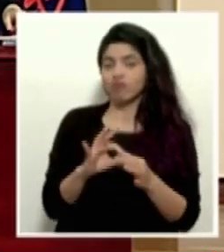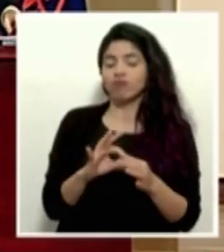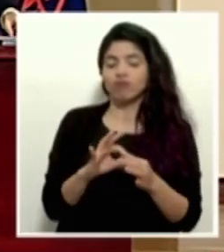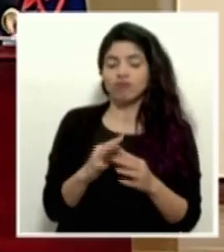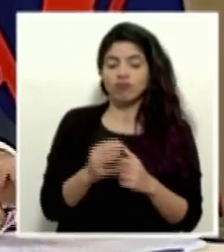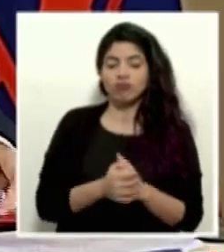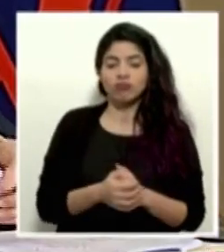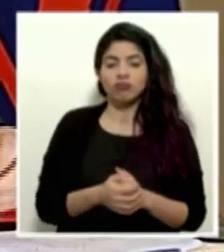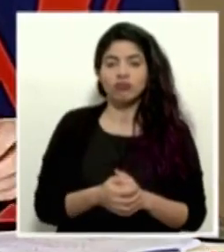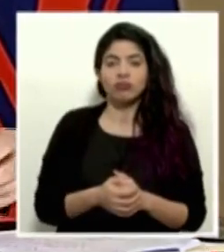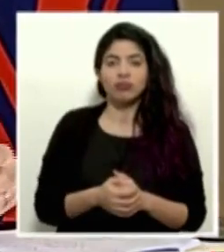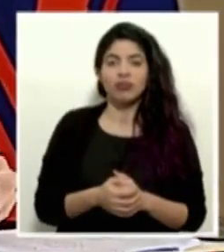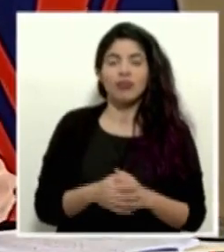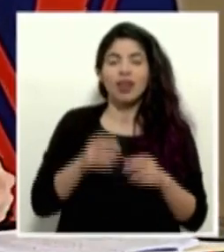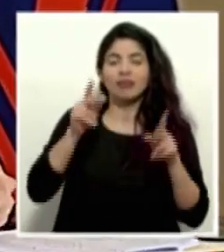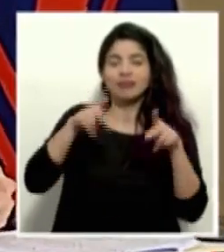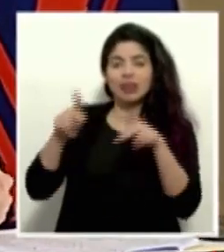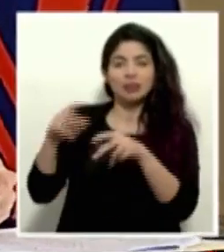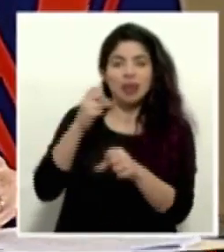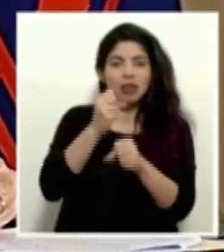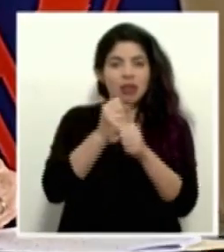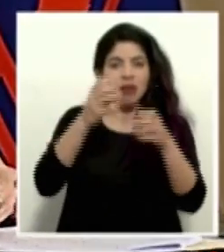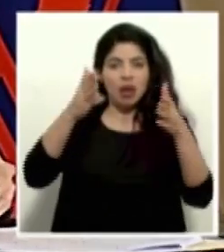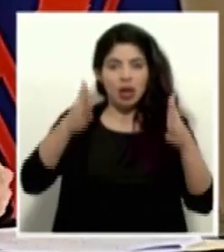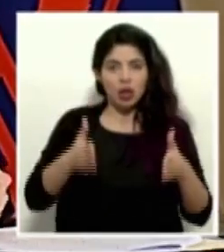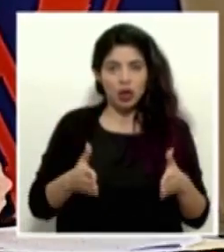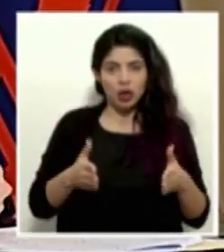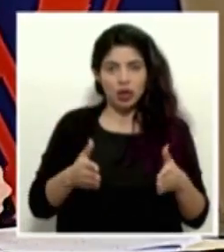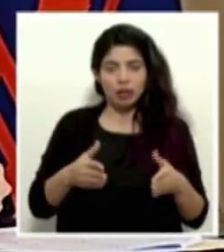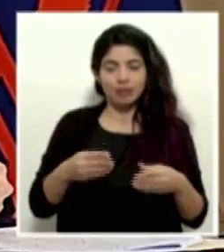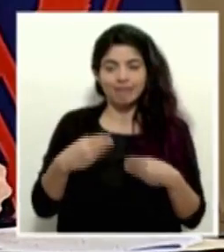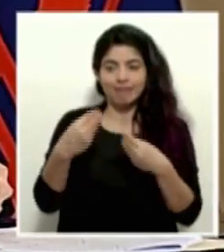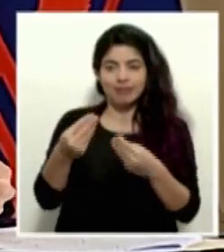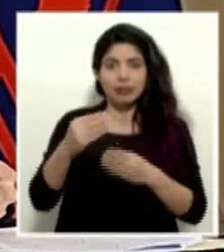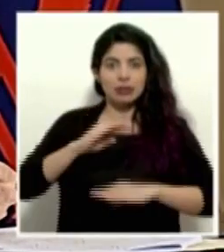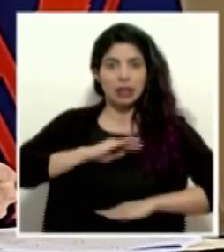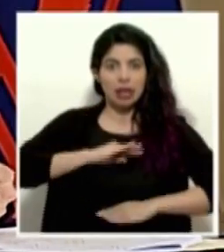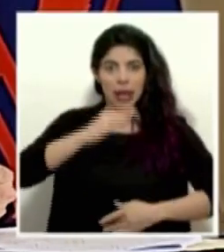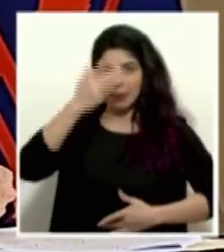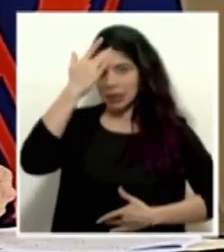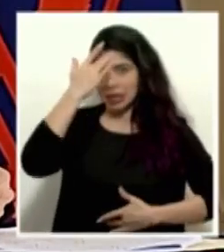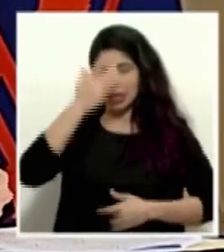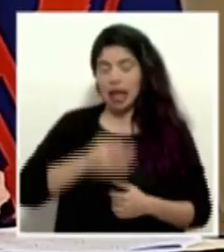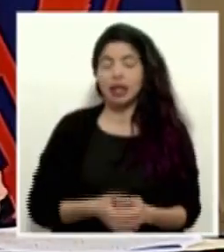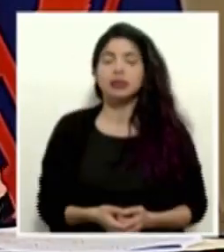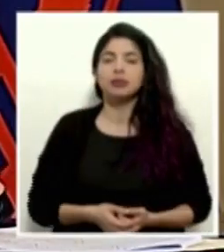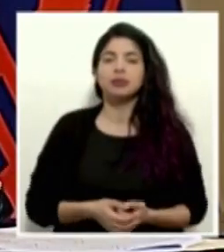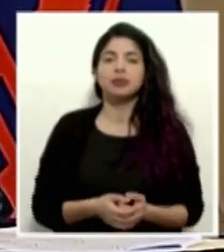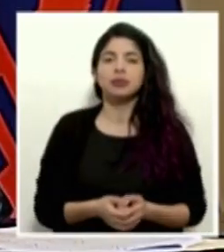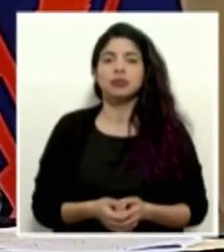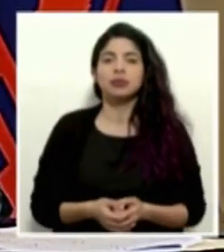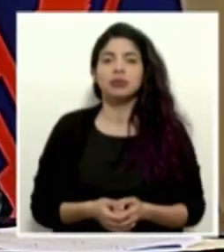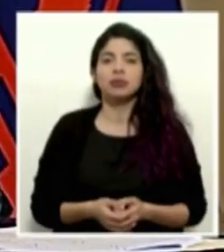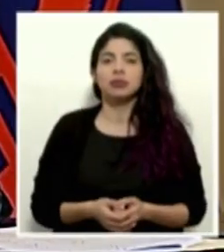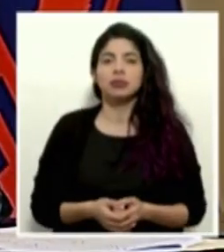los funcionarios que son incapacitados, si podemos